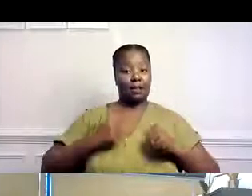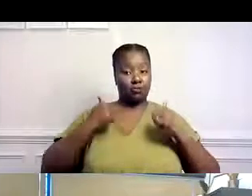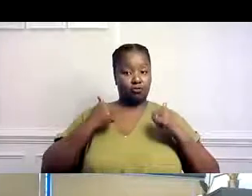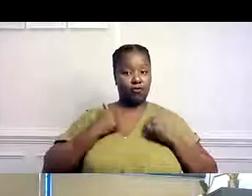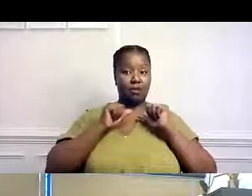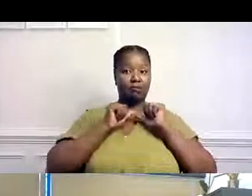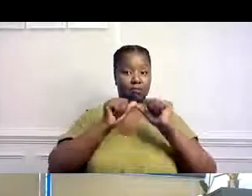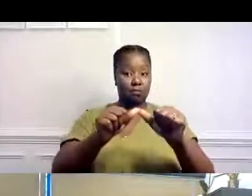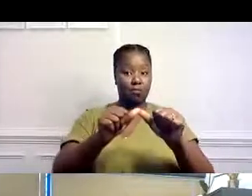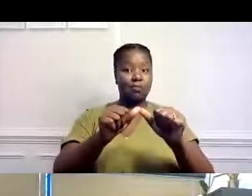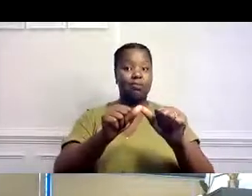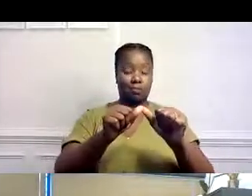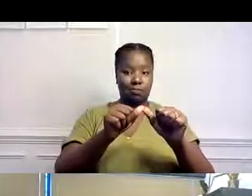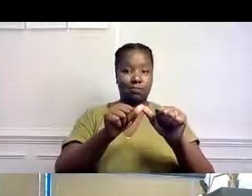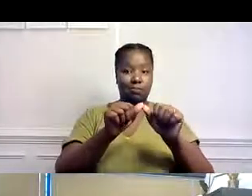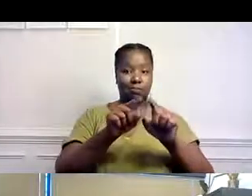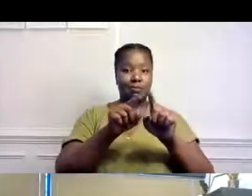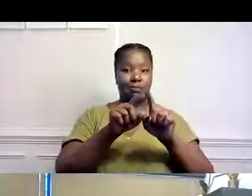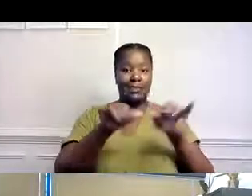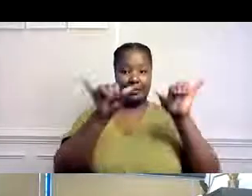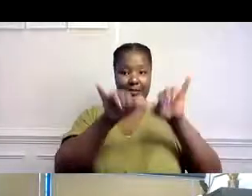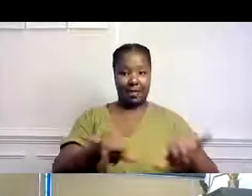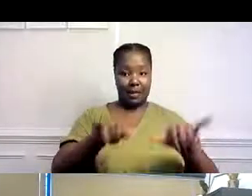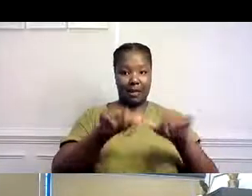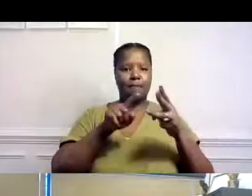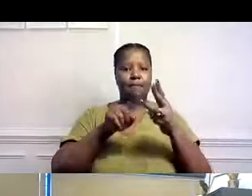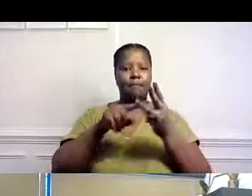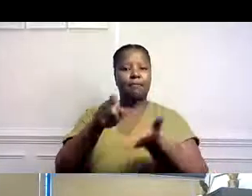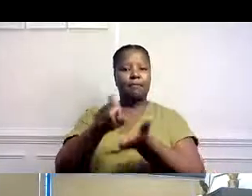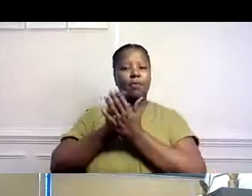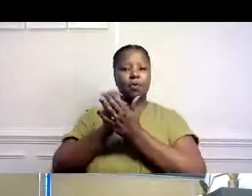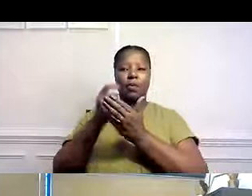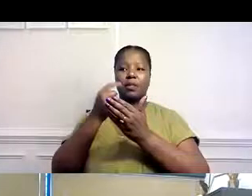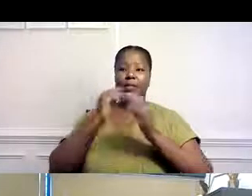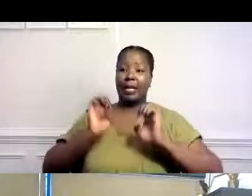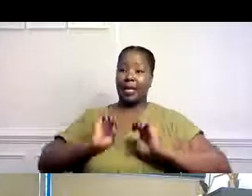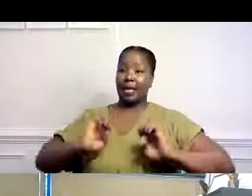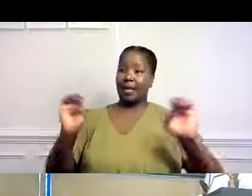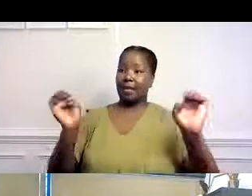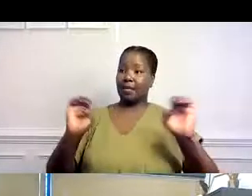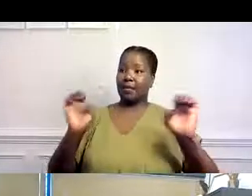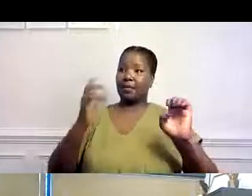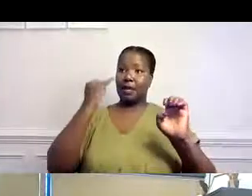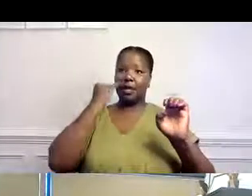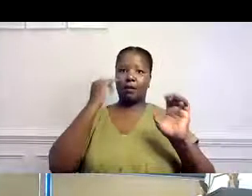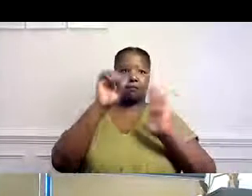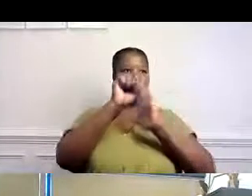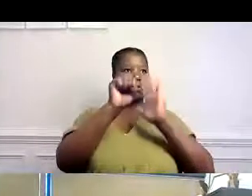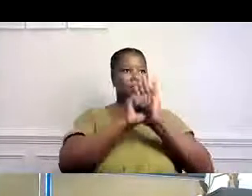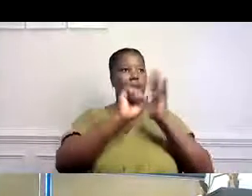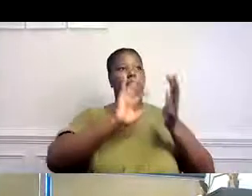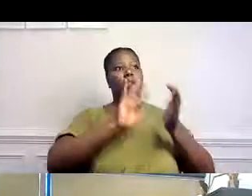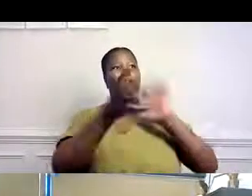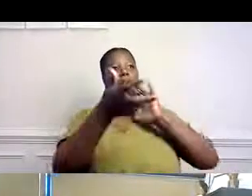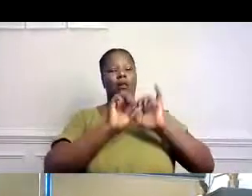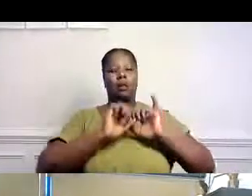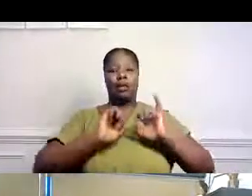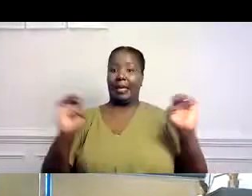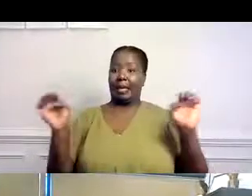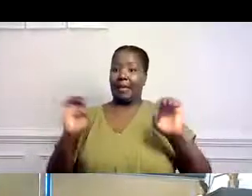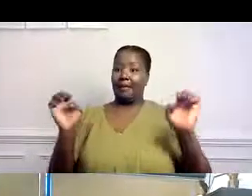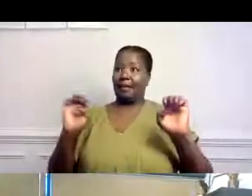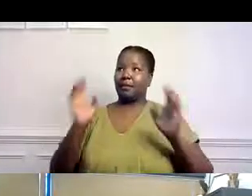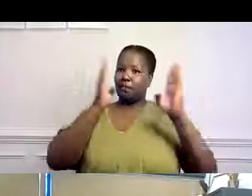electrónico en el archivo con el departamento. O en registro del departamento. Y también exigir que tengan un plan de